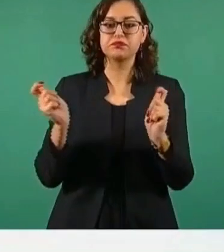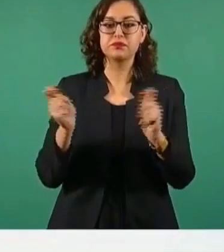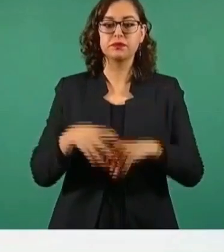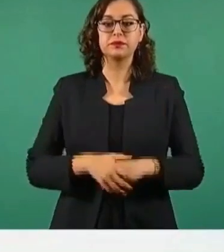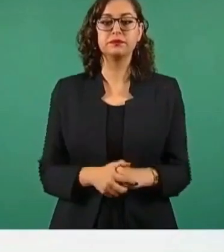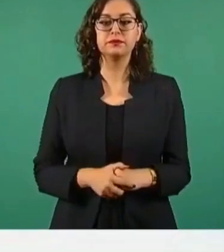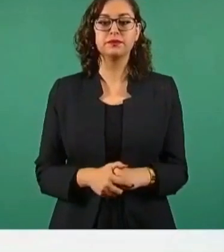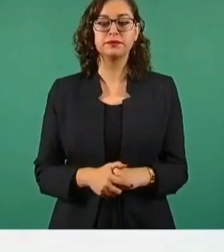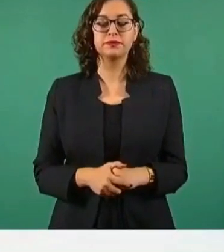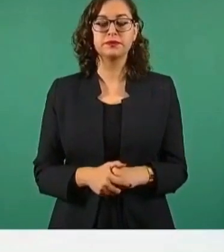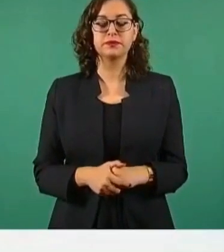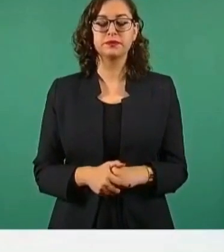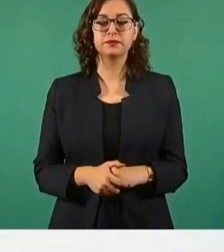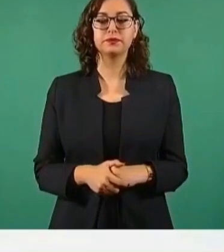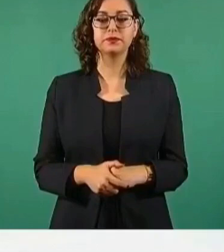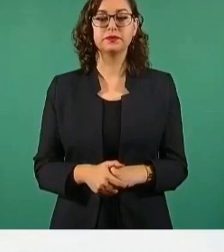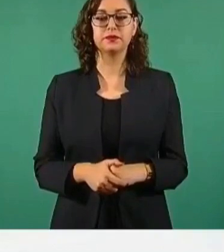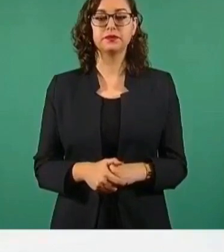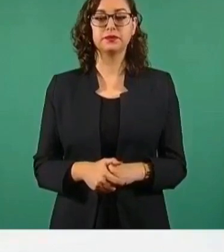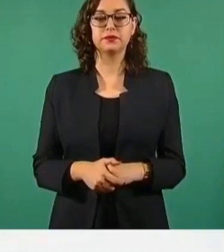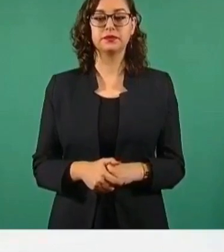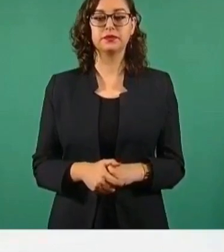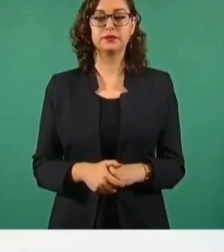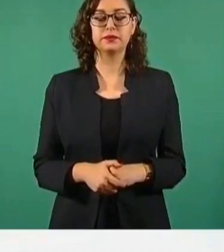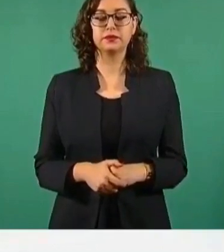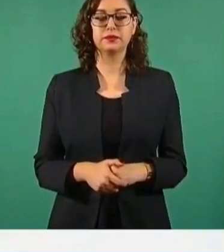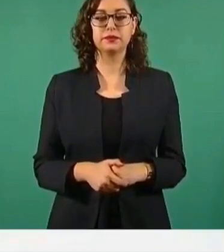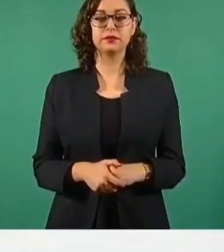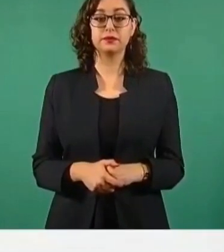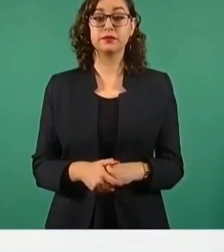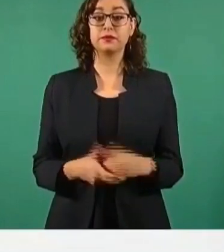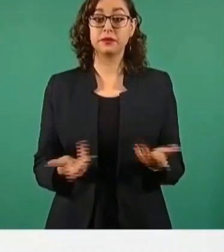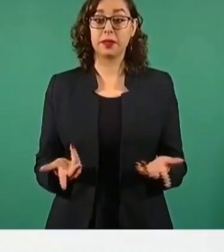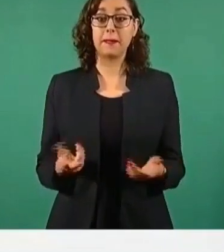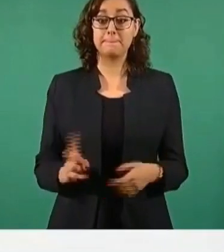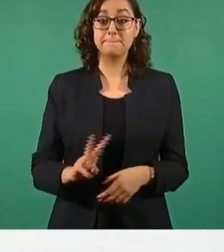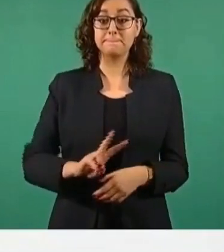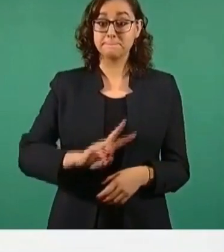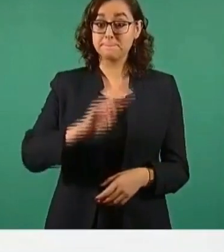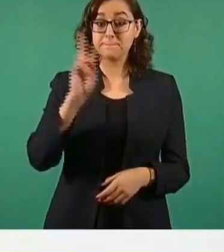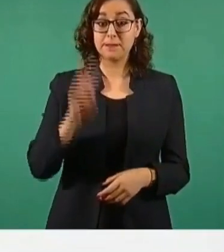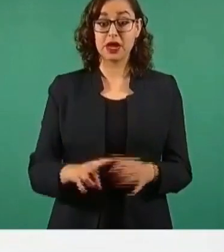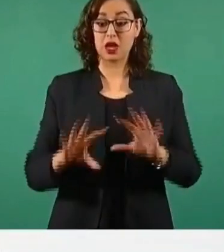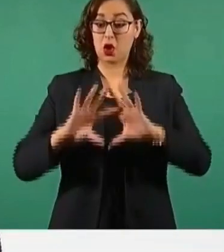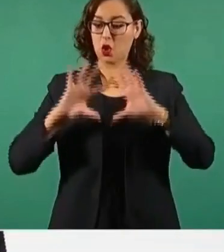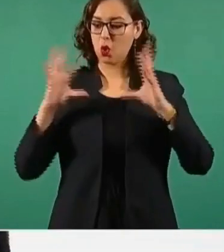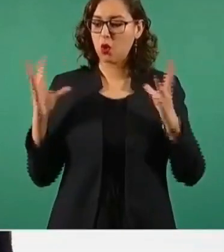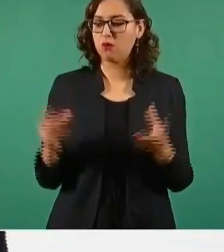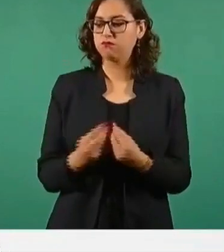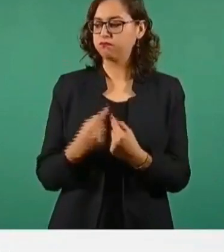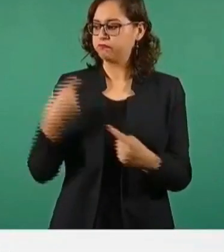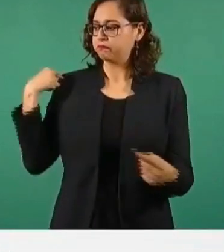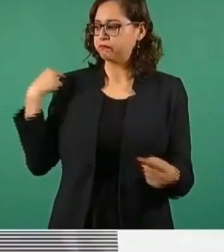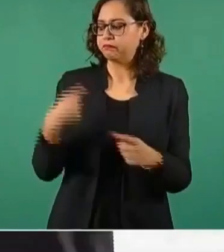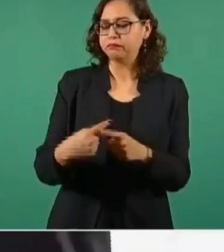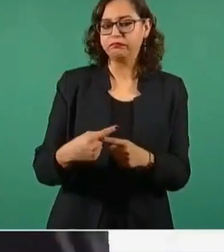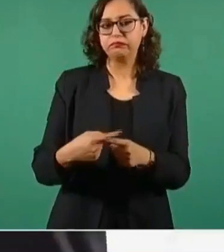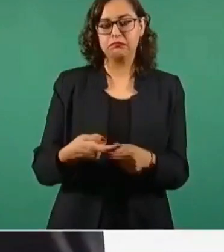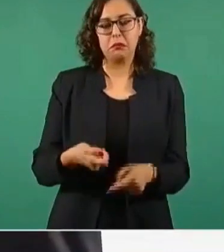Todo ello se unió a un hecho excepcional. En estos últimos tiempos